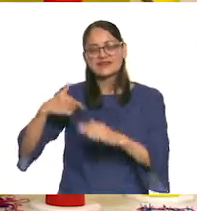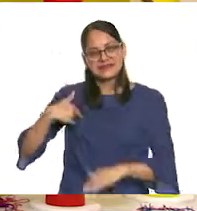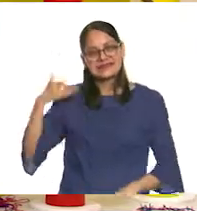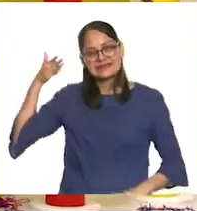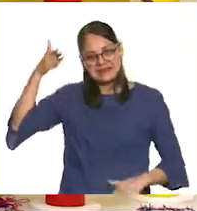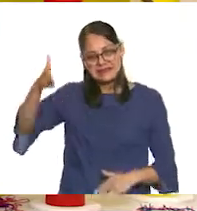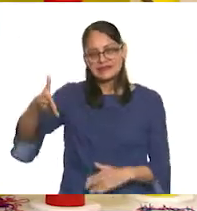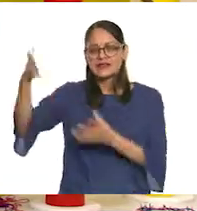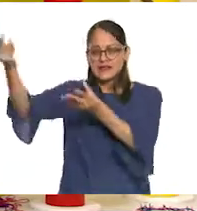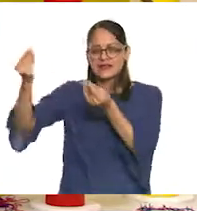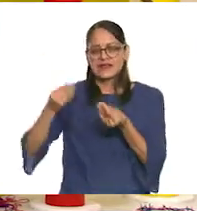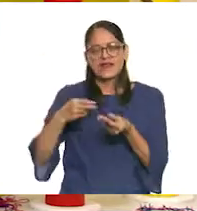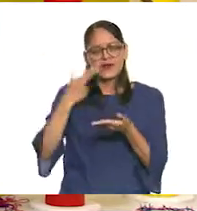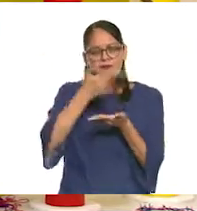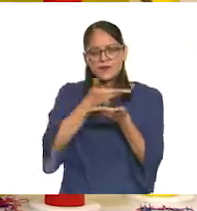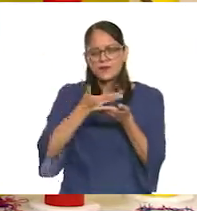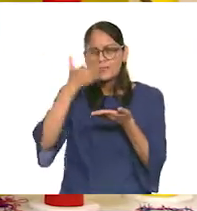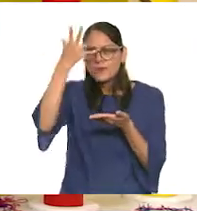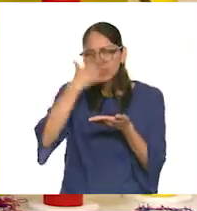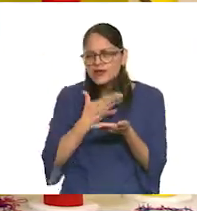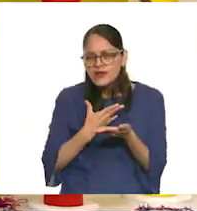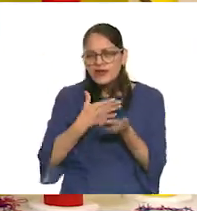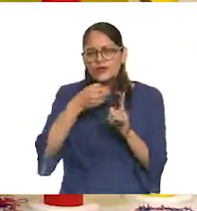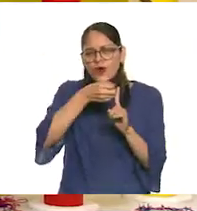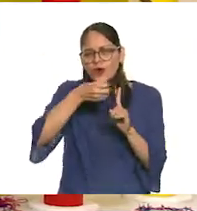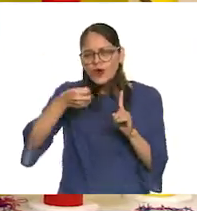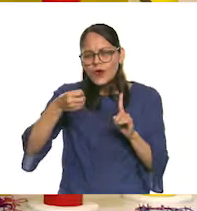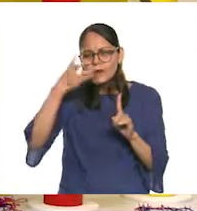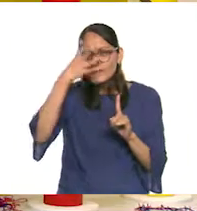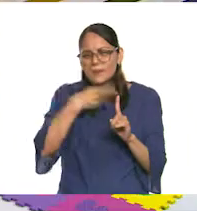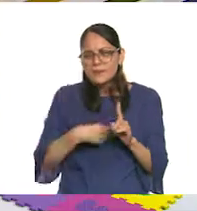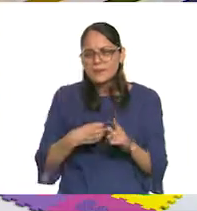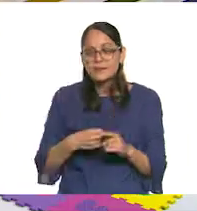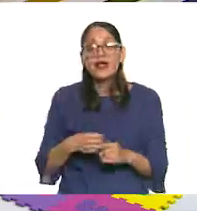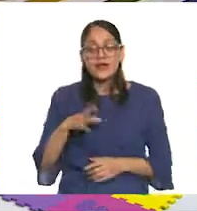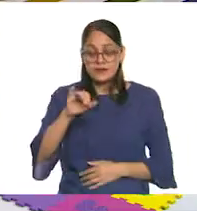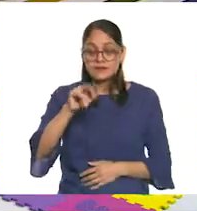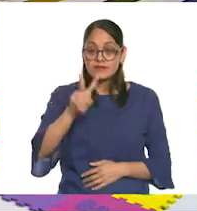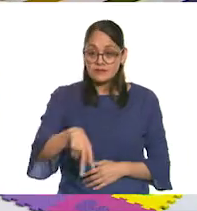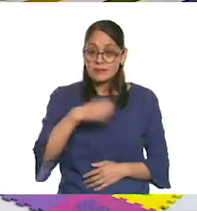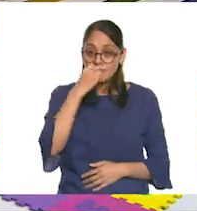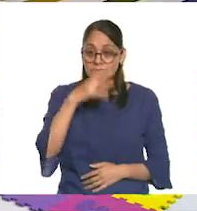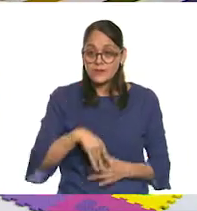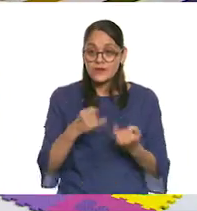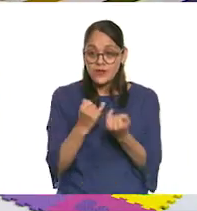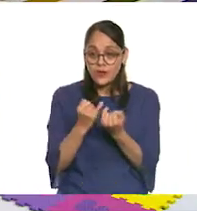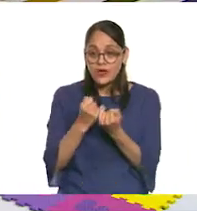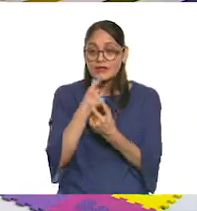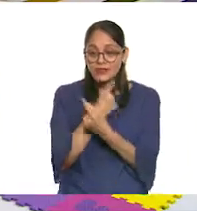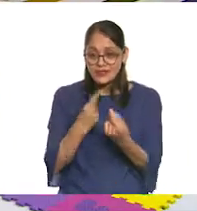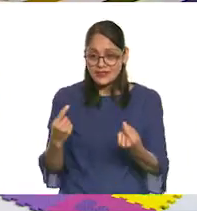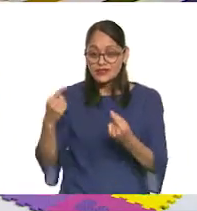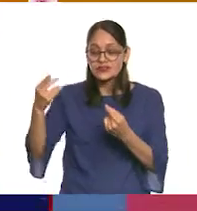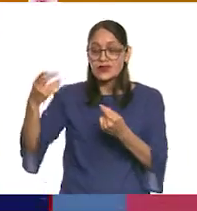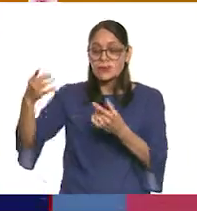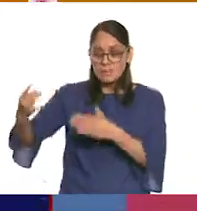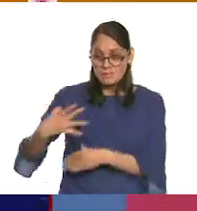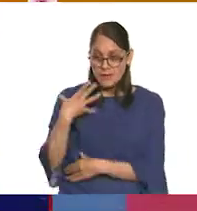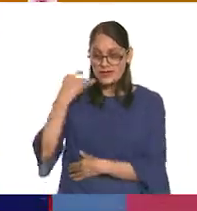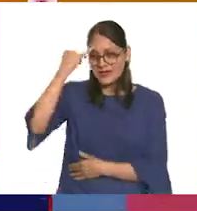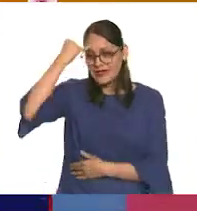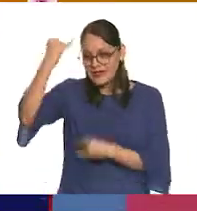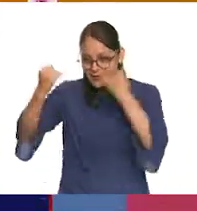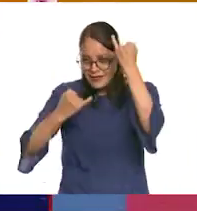Y están muy bonitos los dibujos y las frases, Yvonne. Uy, eso está padrísimo, porque además a ti se te ocurrió que ellos nos mandaran algunas ideas, algunos